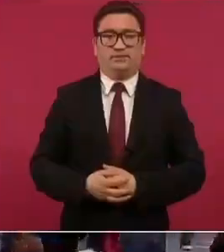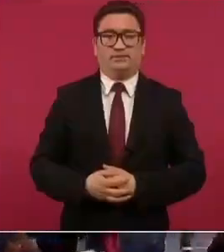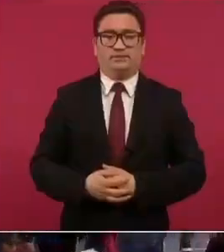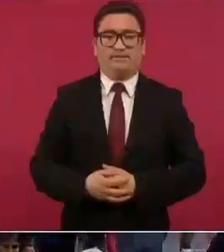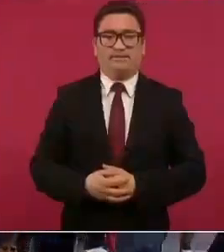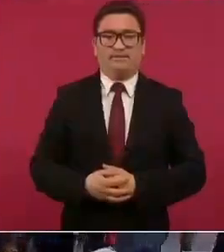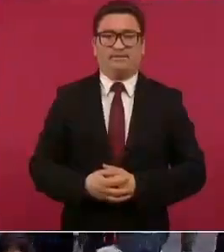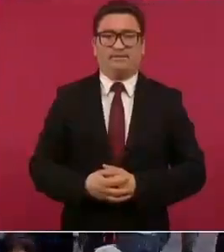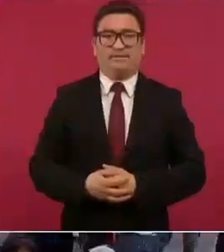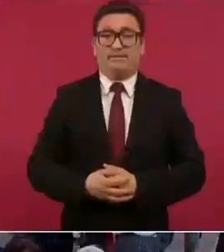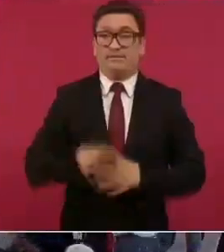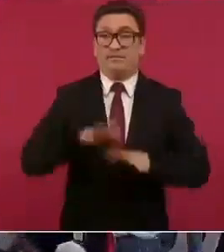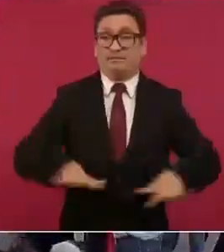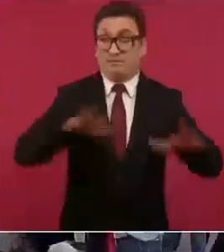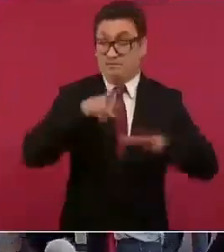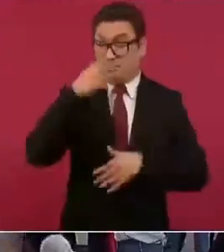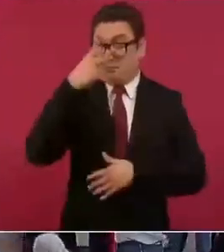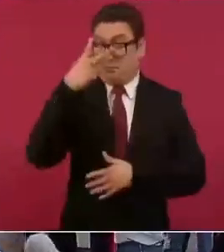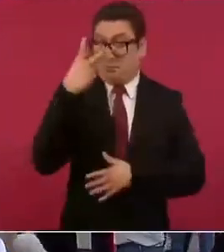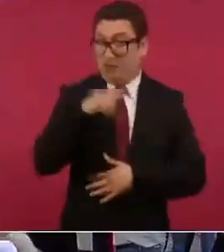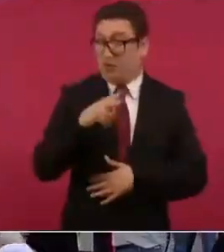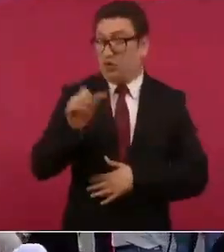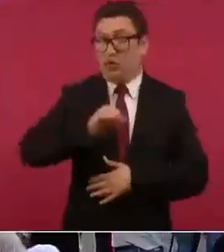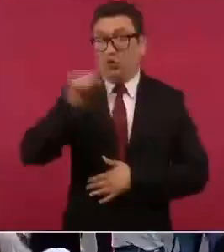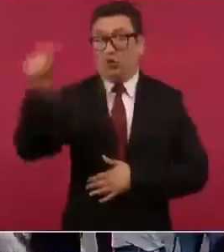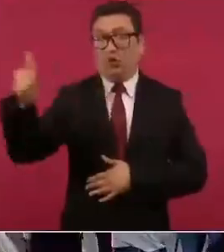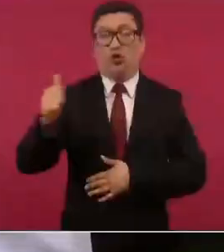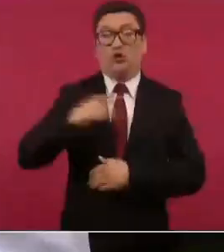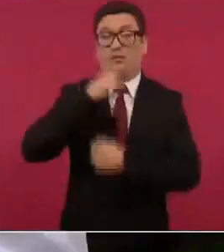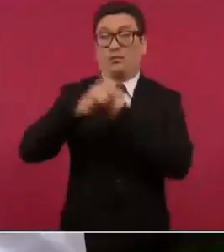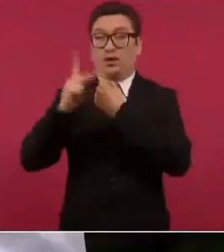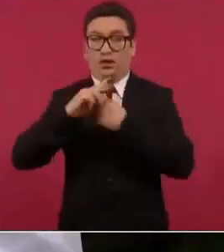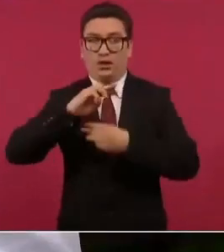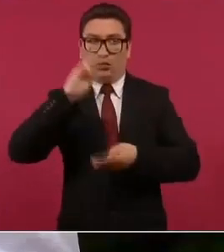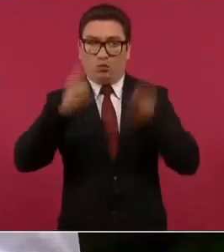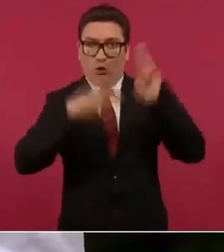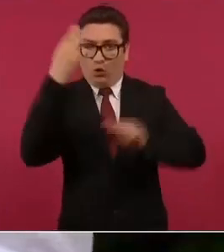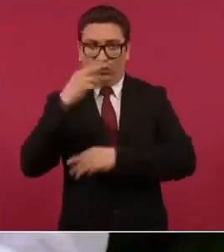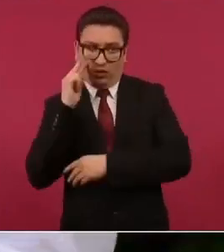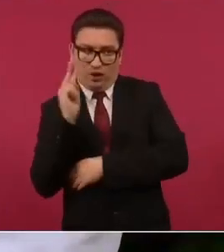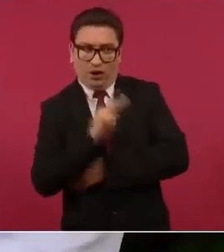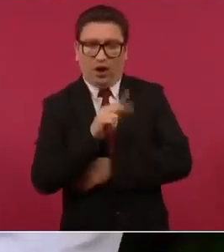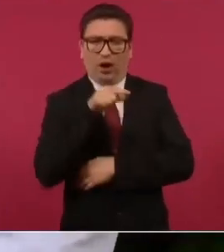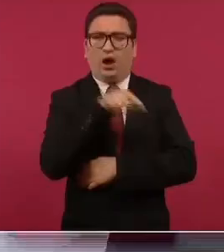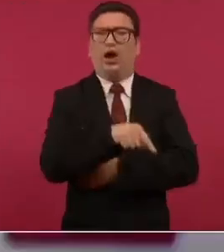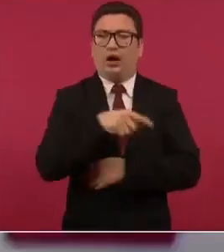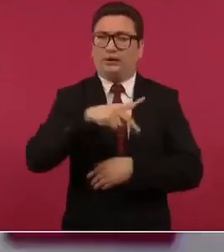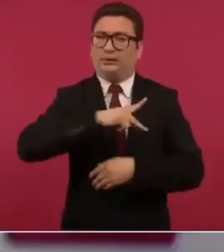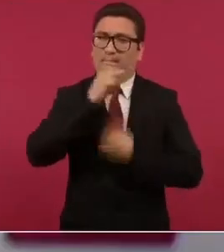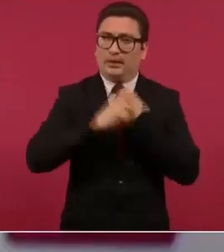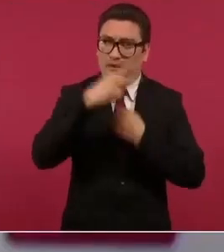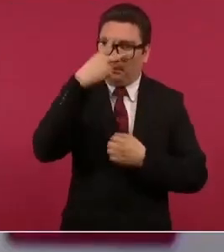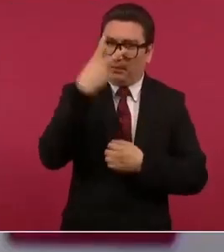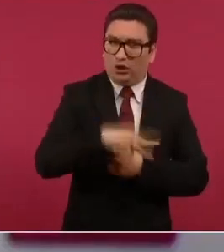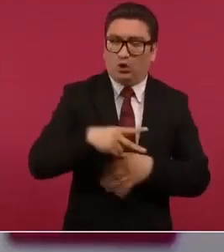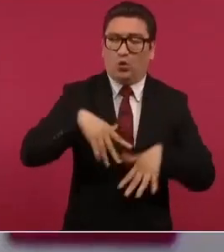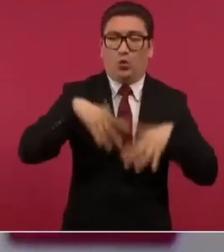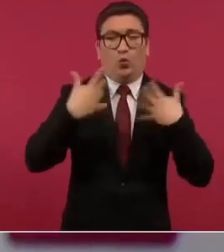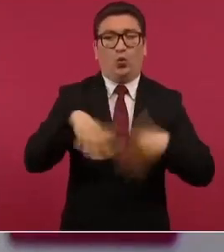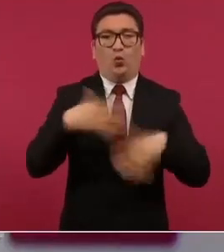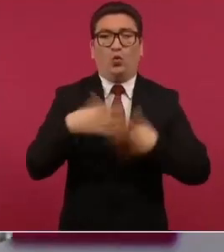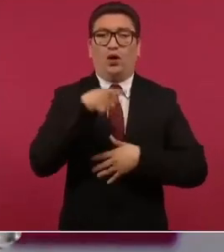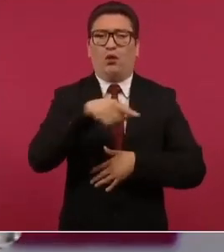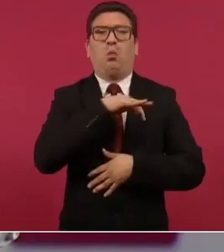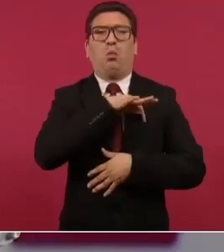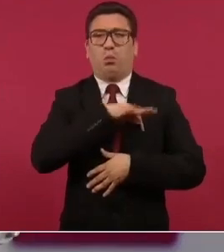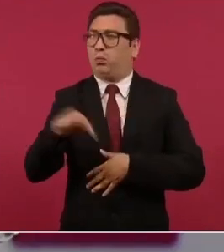México está considerado en el mundo como uno de los países con más potencial para